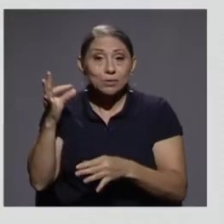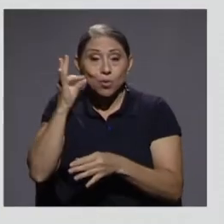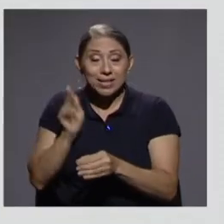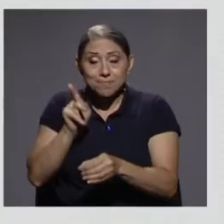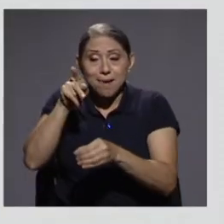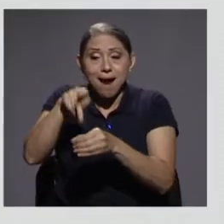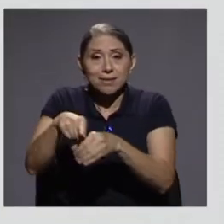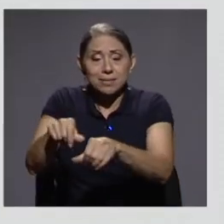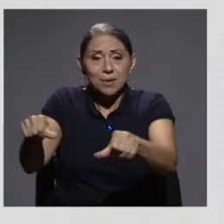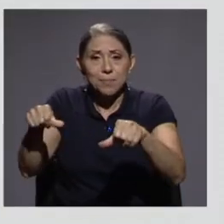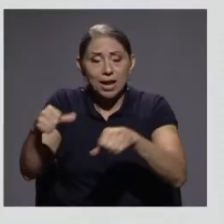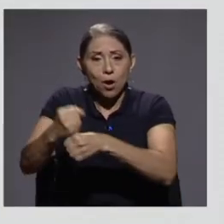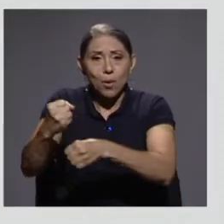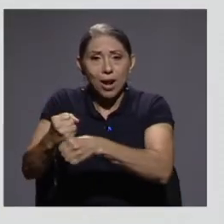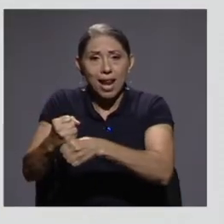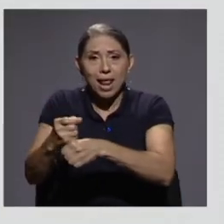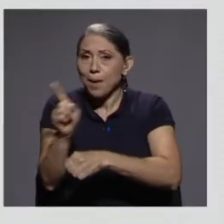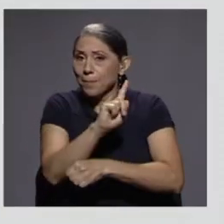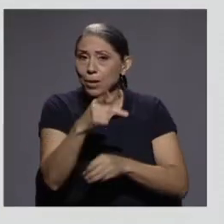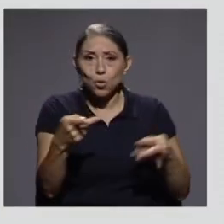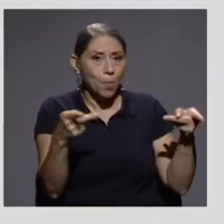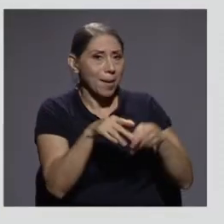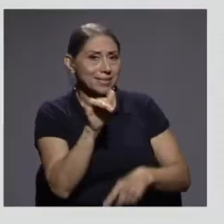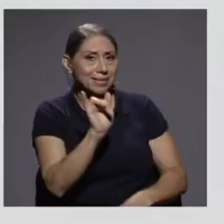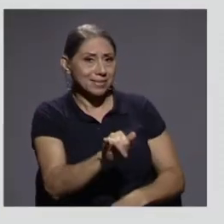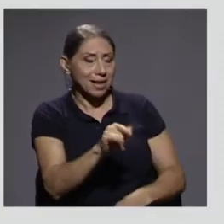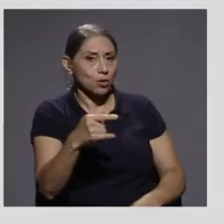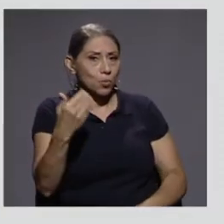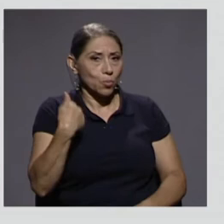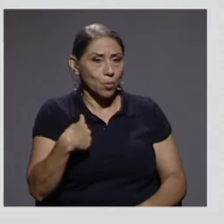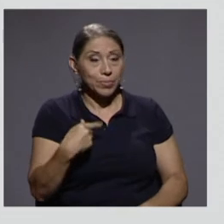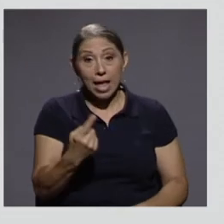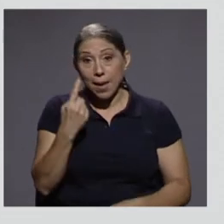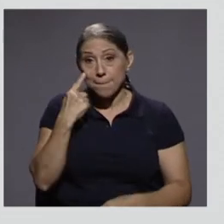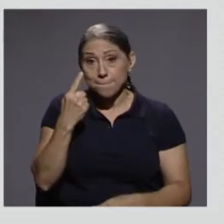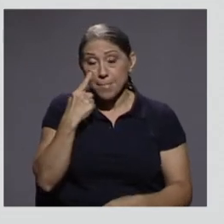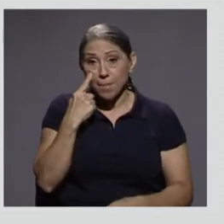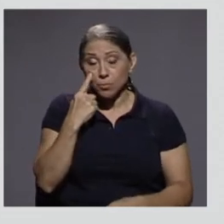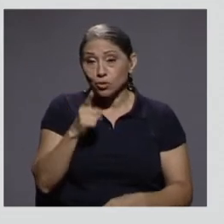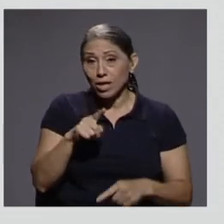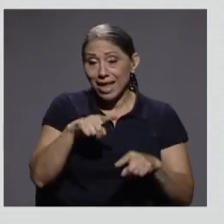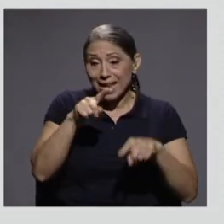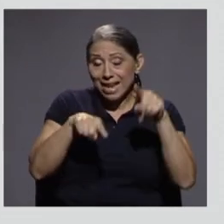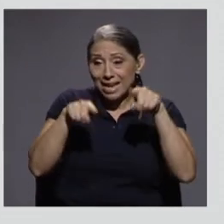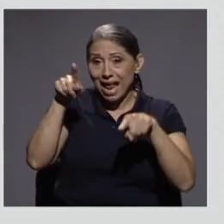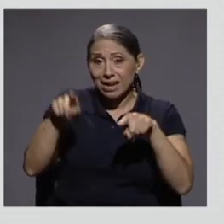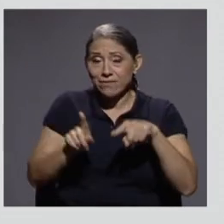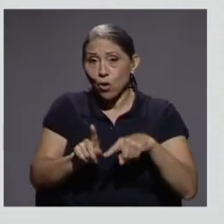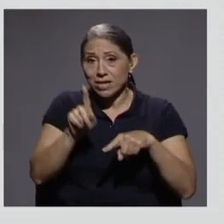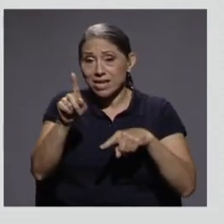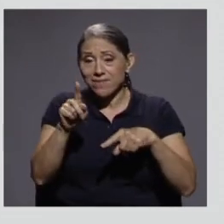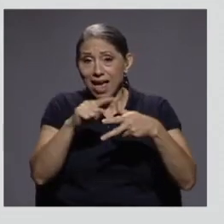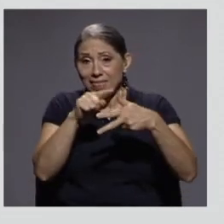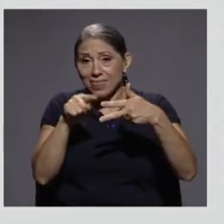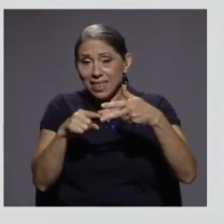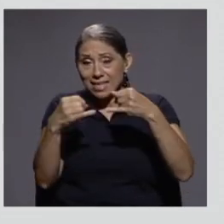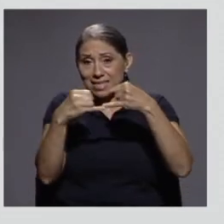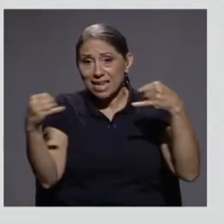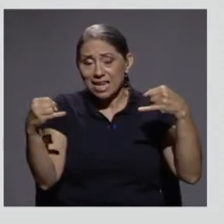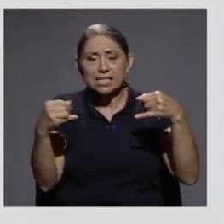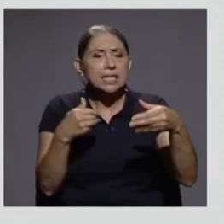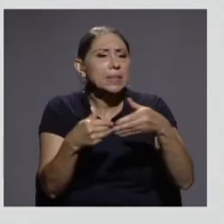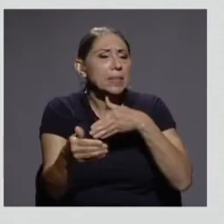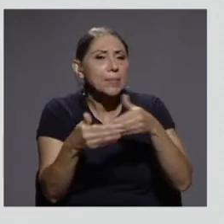así en el caso de los hombres. Las tres líneas que vemos en el gráfico arriba muestran cómo, independientemente del nivel